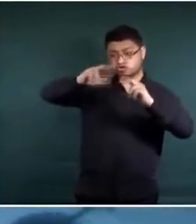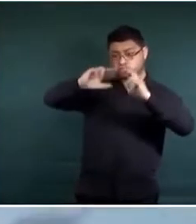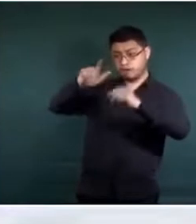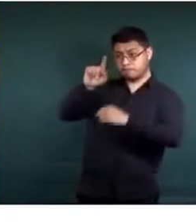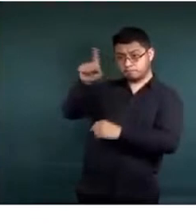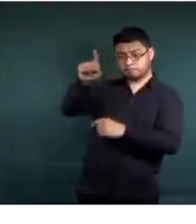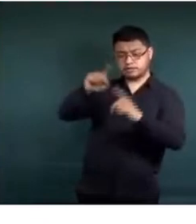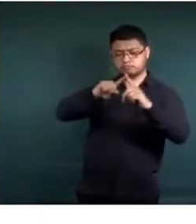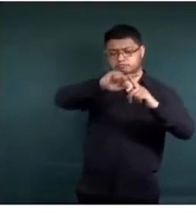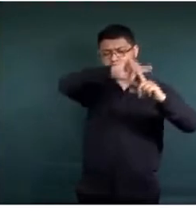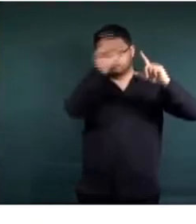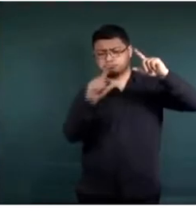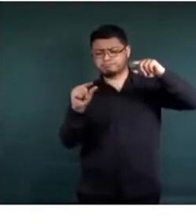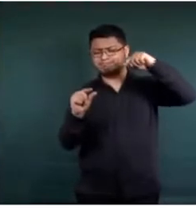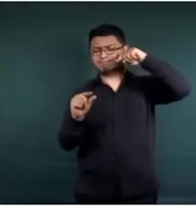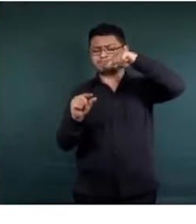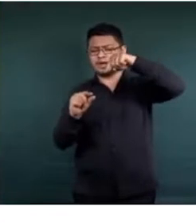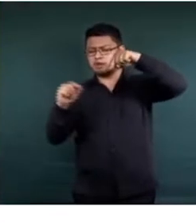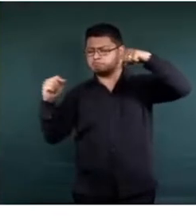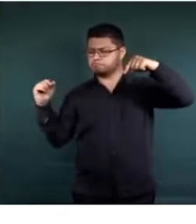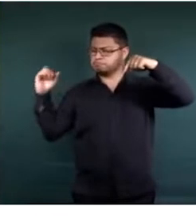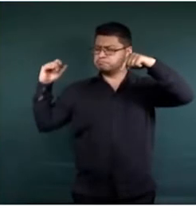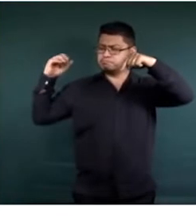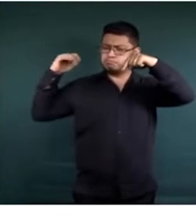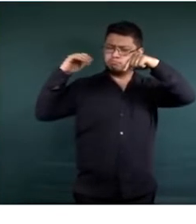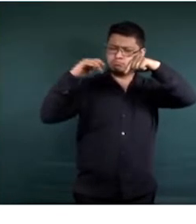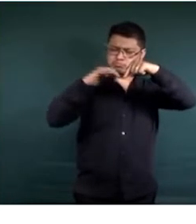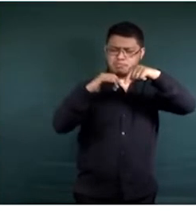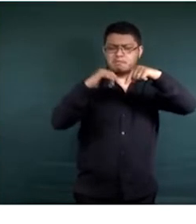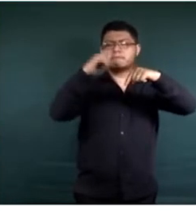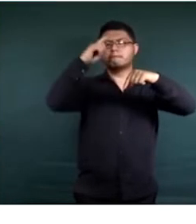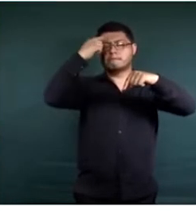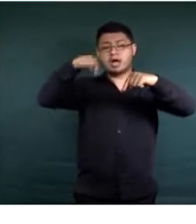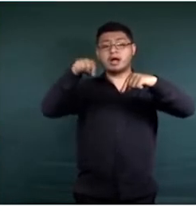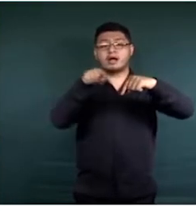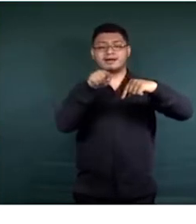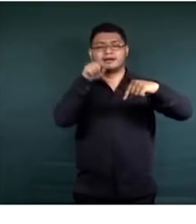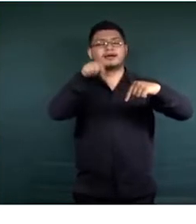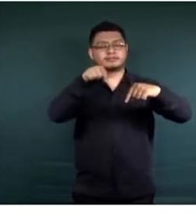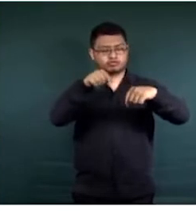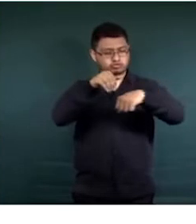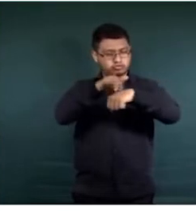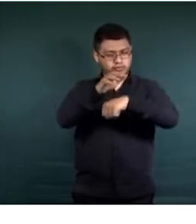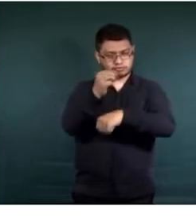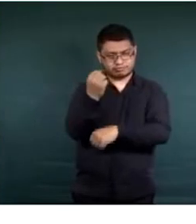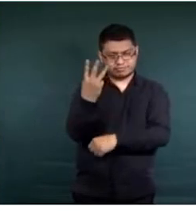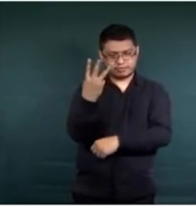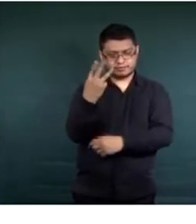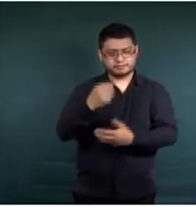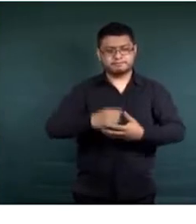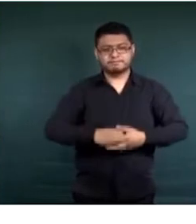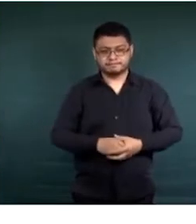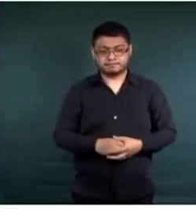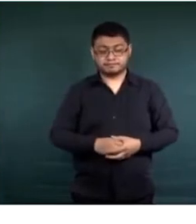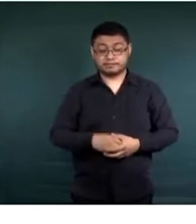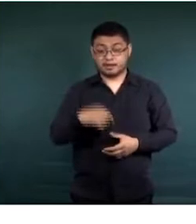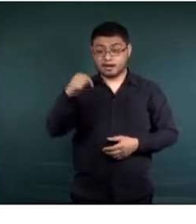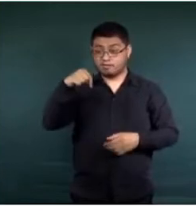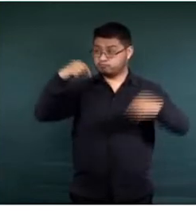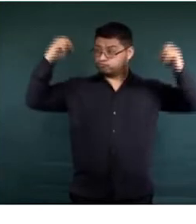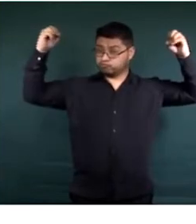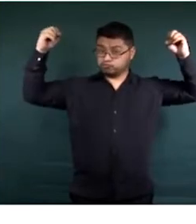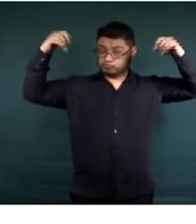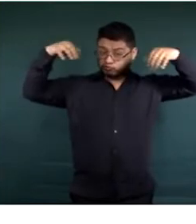Centroamérica trayendo consigo a la Depresión Tropical 3. La Depresión Tropical 3